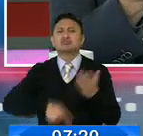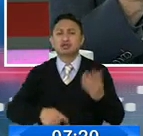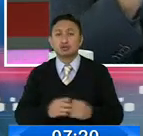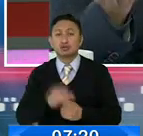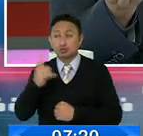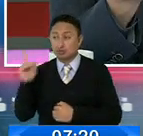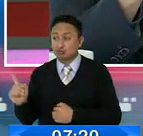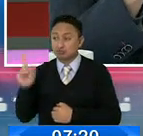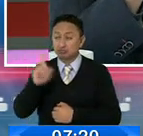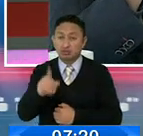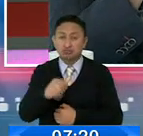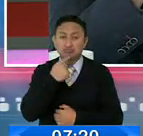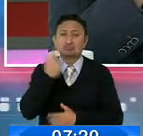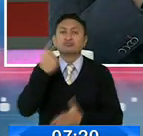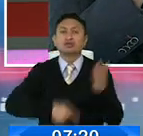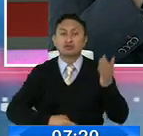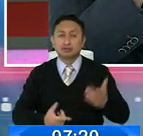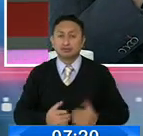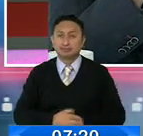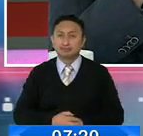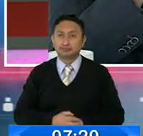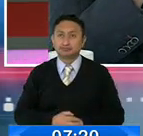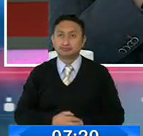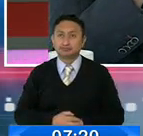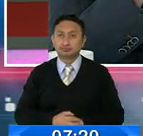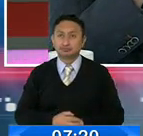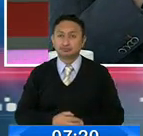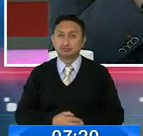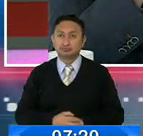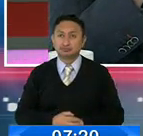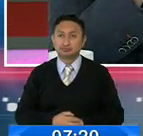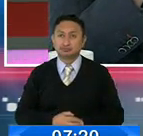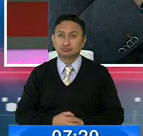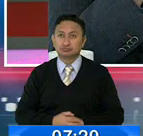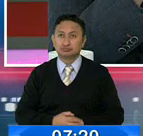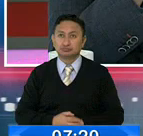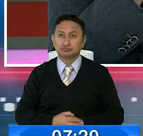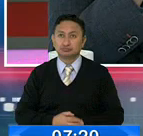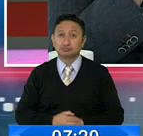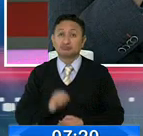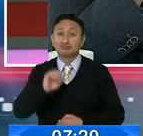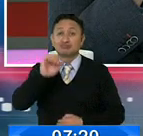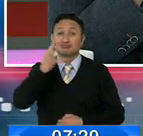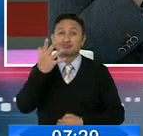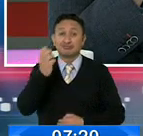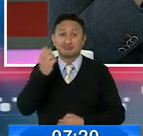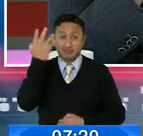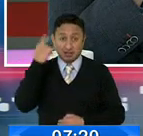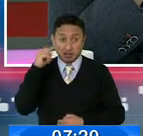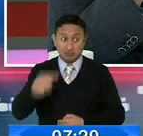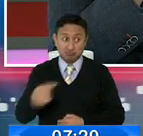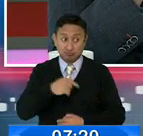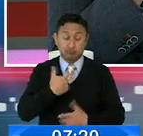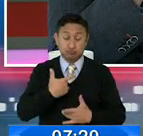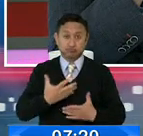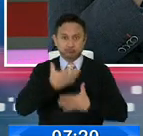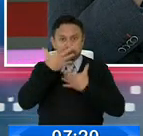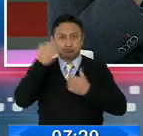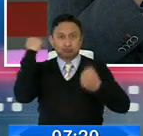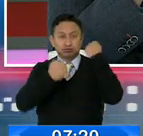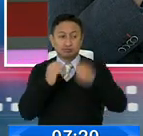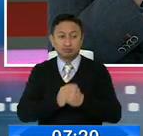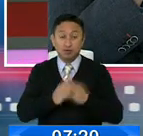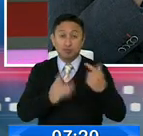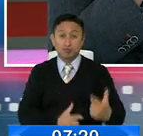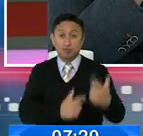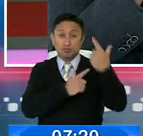llegan, ¿qué se inventan? Bueno, últimamente, los últimos quince días hemos tenido agresiones. A un señor militar